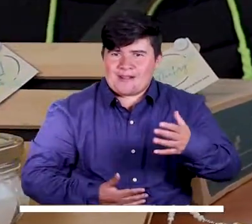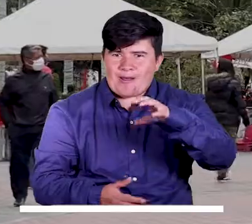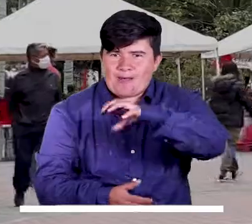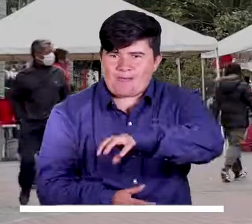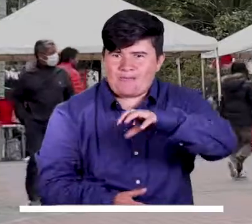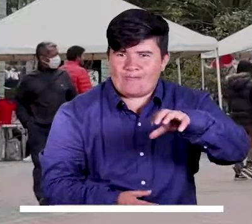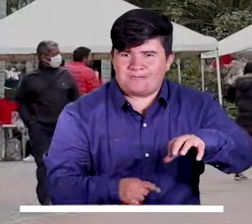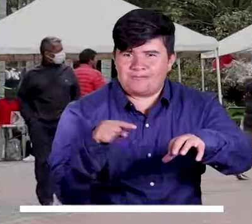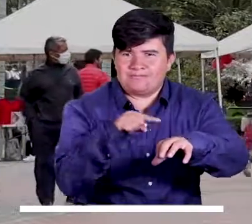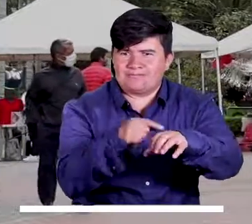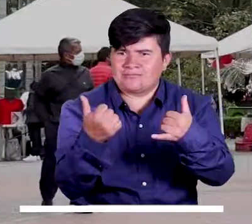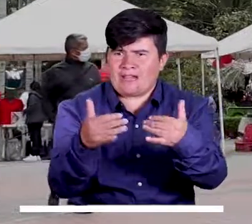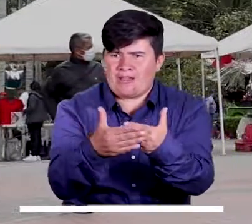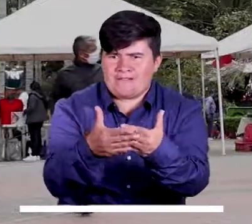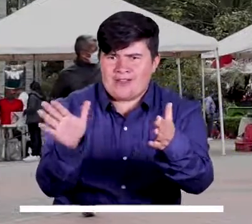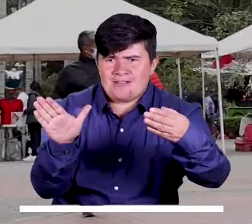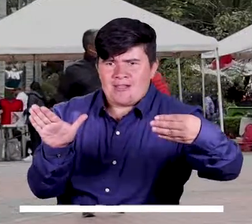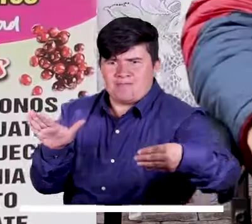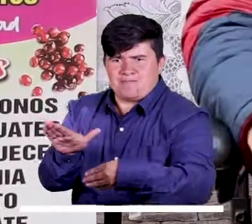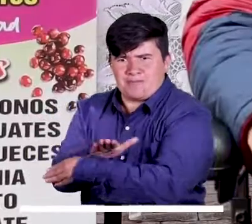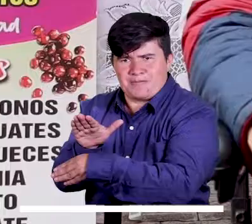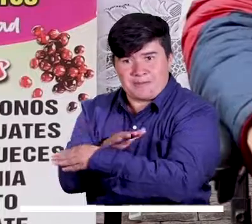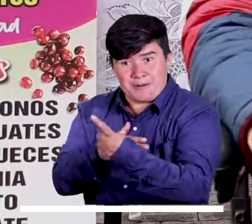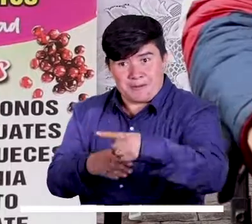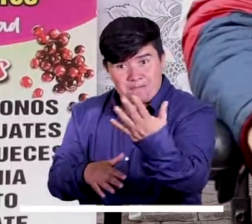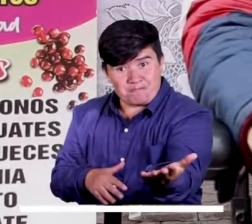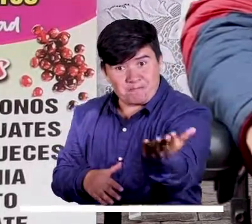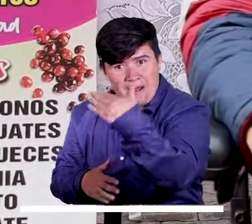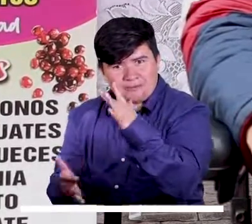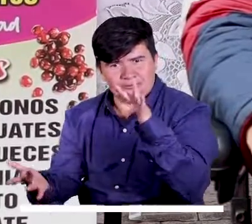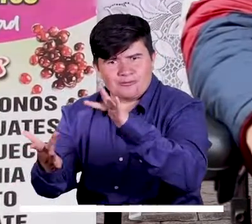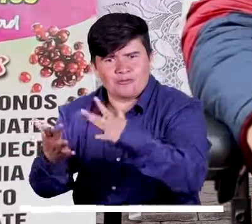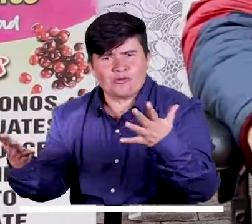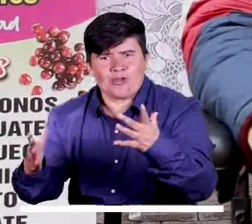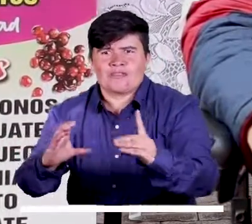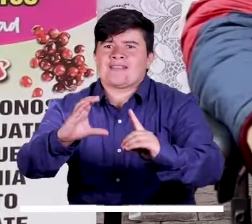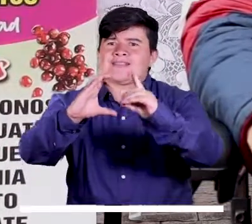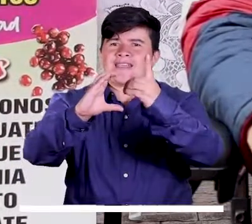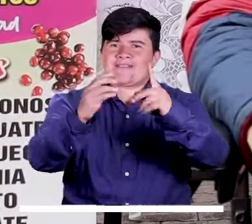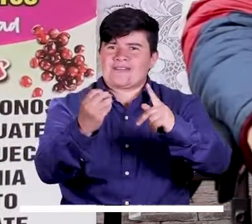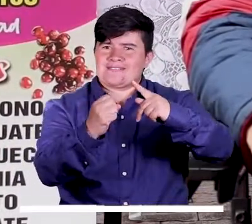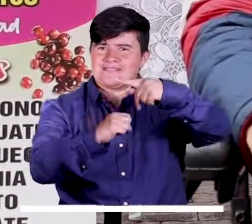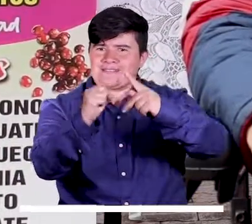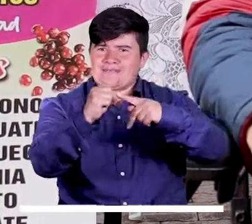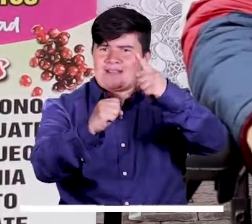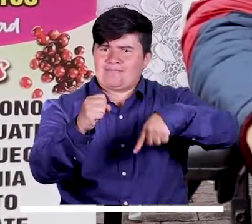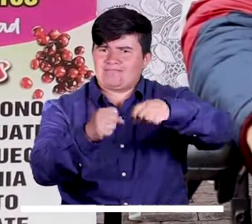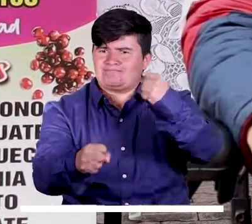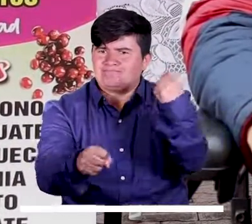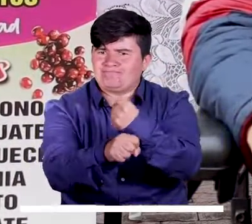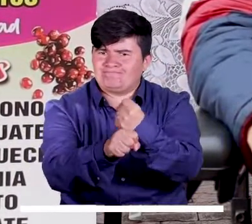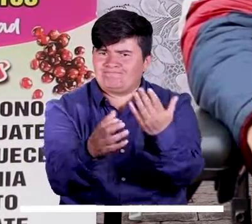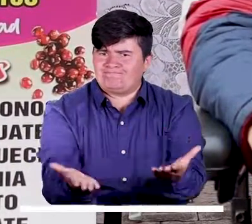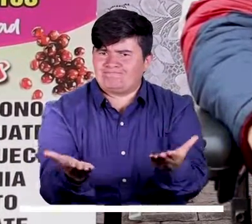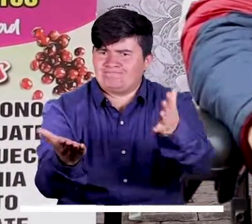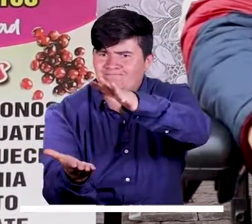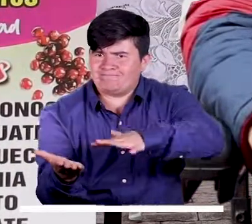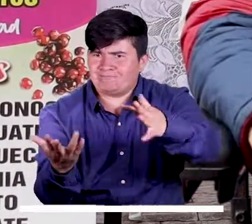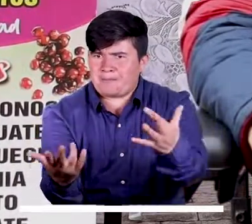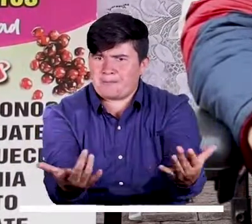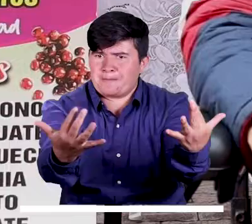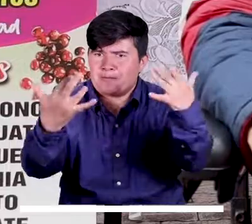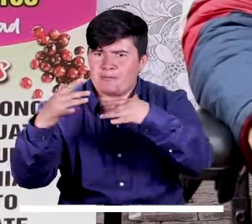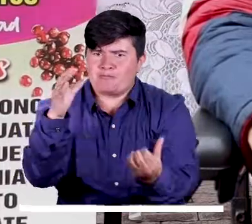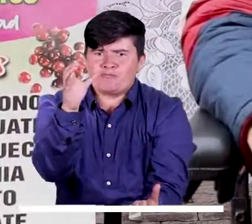Los centros comerciales nos han abierto sus puertas y vamos a estar en Diverplaza y en Moll Plaza trabajando con ellos para que sus